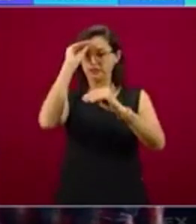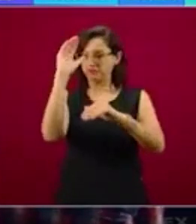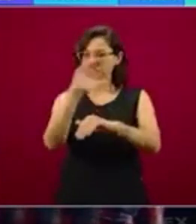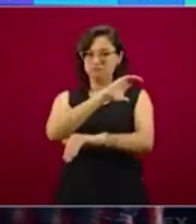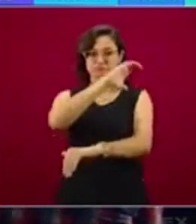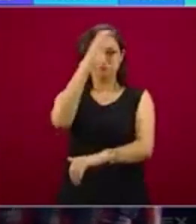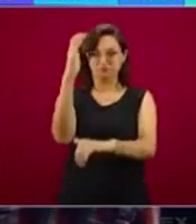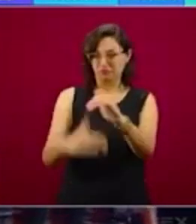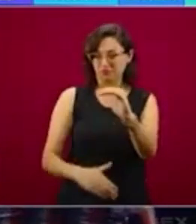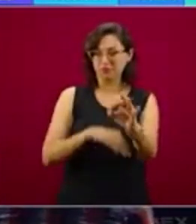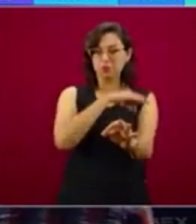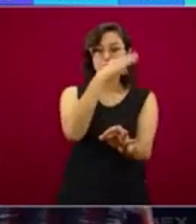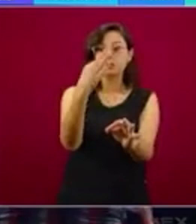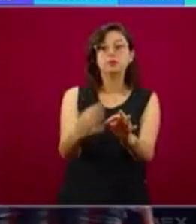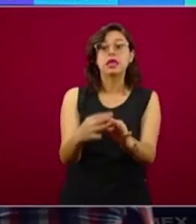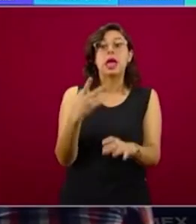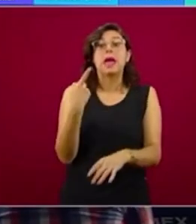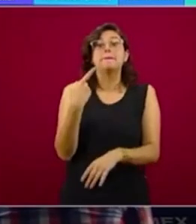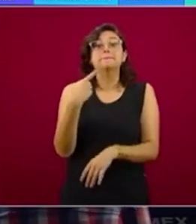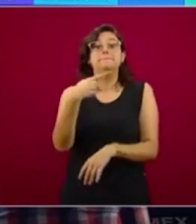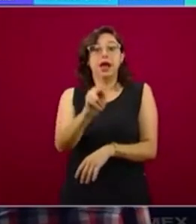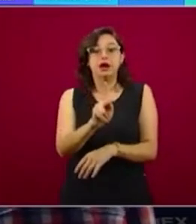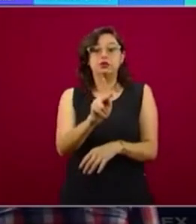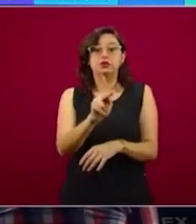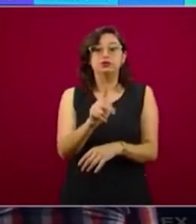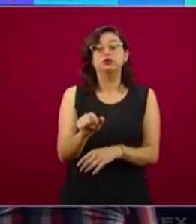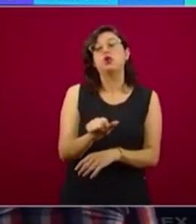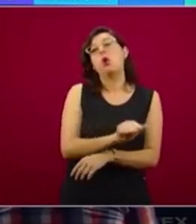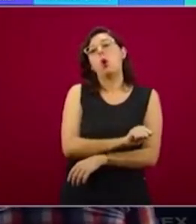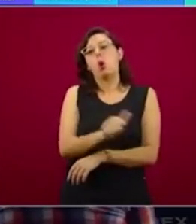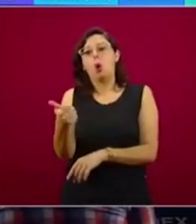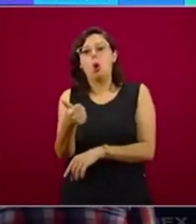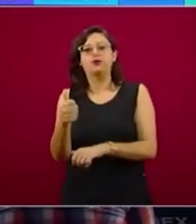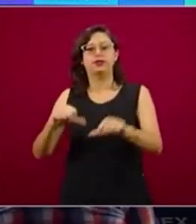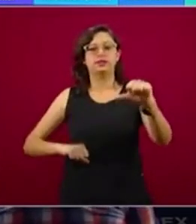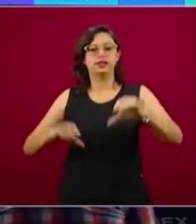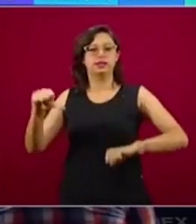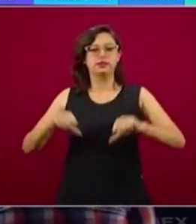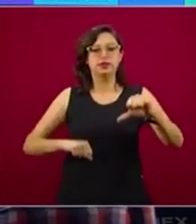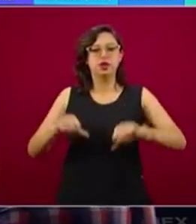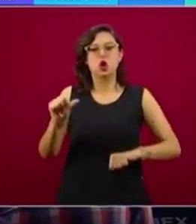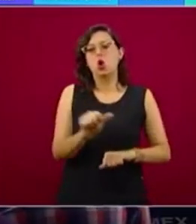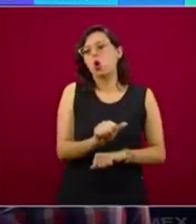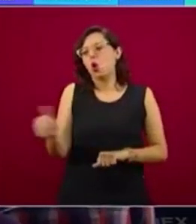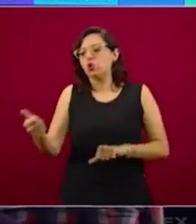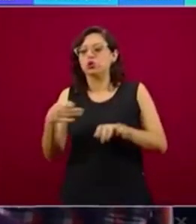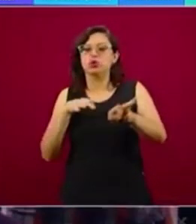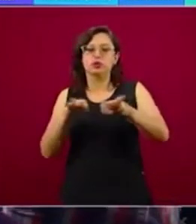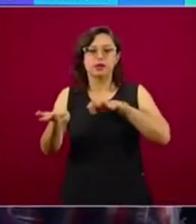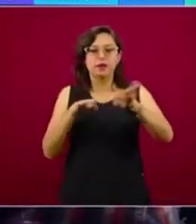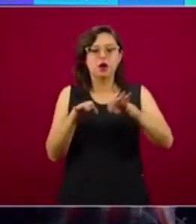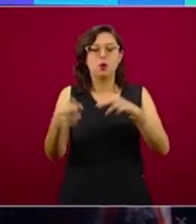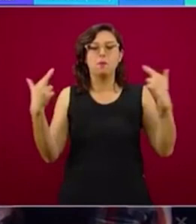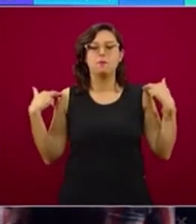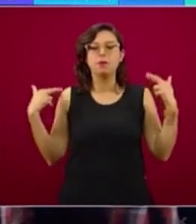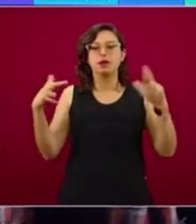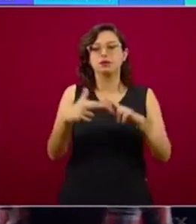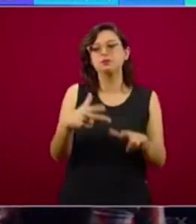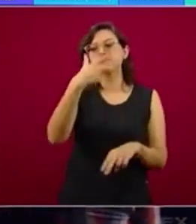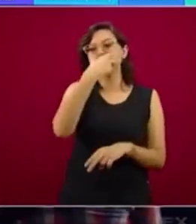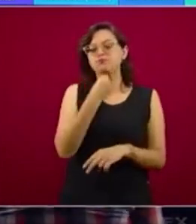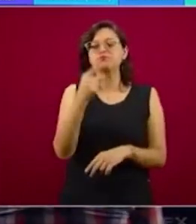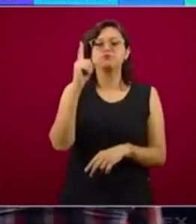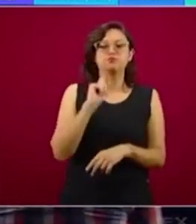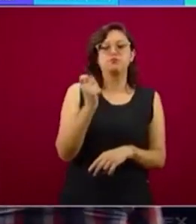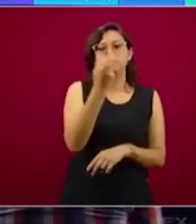de trabajos que tienen que hacer las maestras y los maestros que le